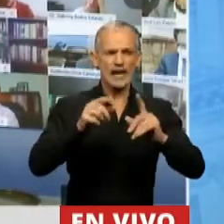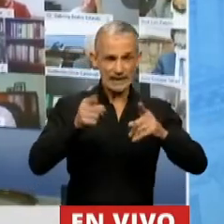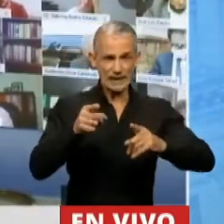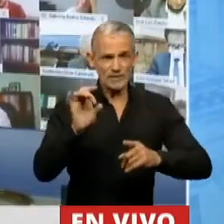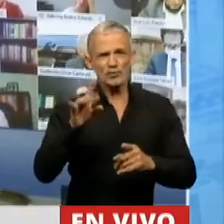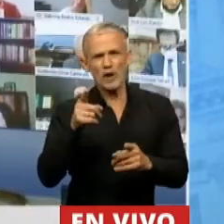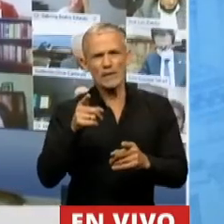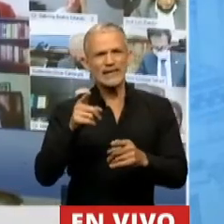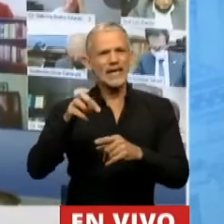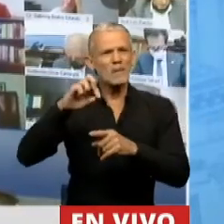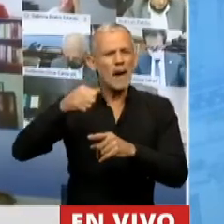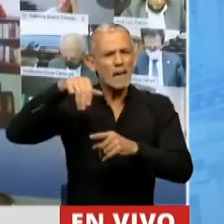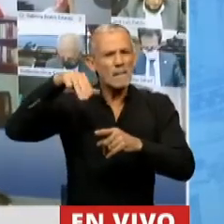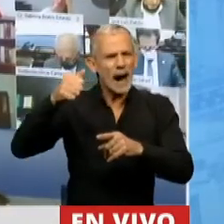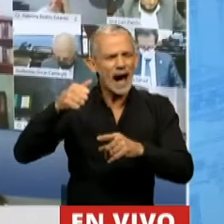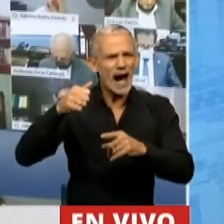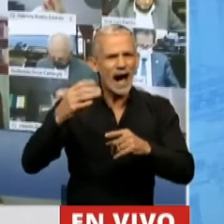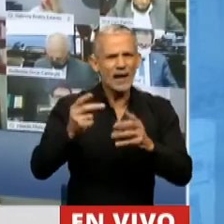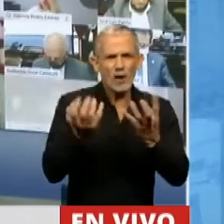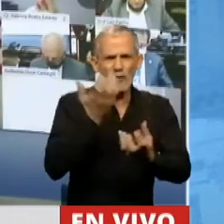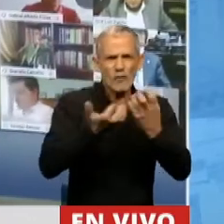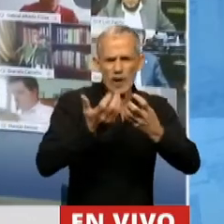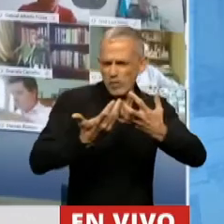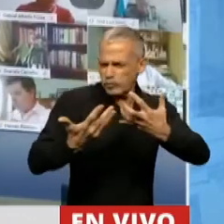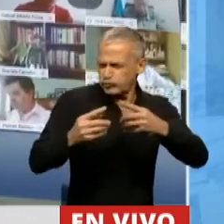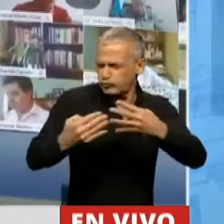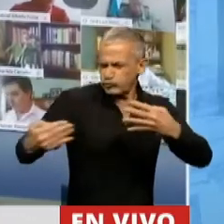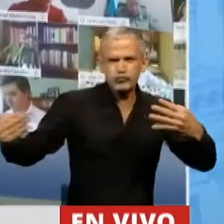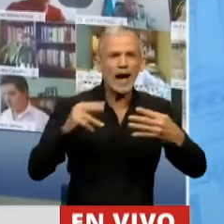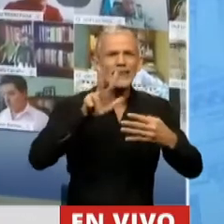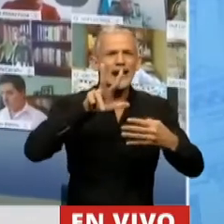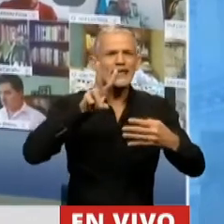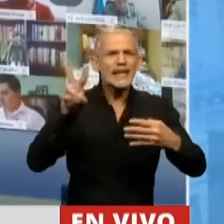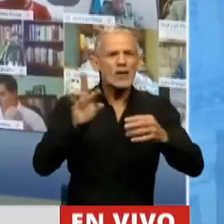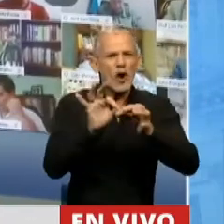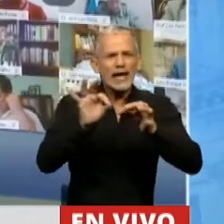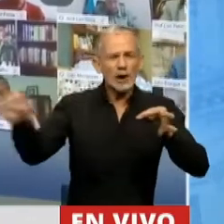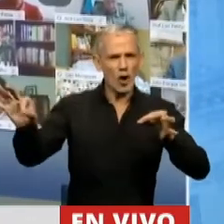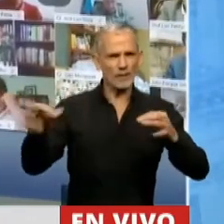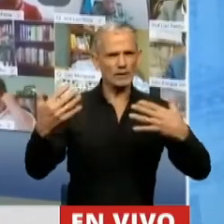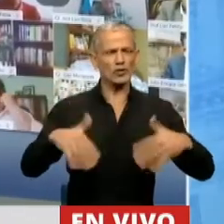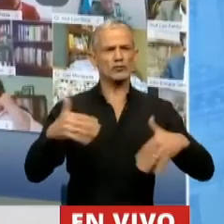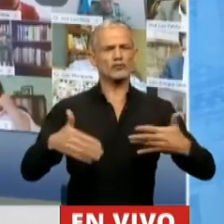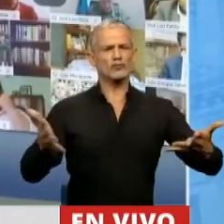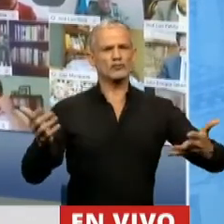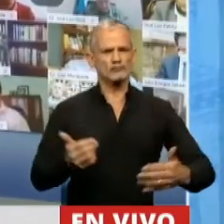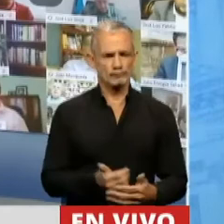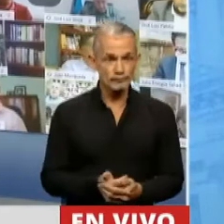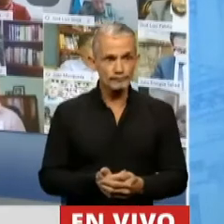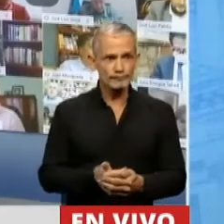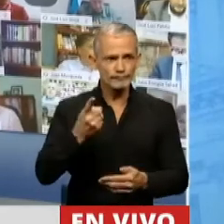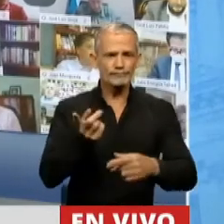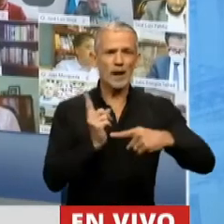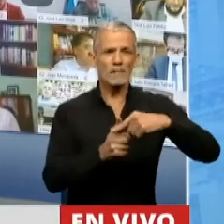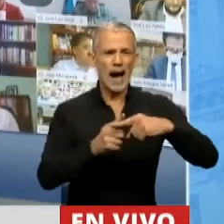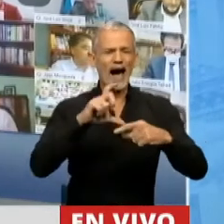Pampa de Olaen tiene 32 kilómetros ininterrumpidos en este momento de extensión, presidente. A lo que se